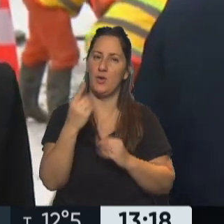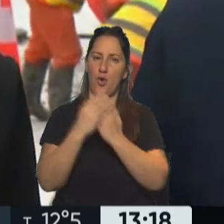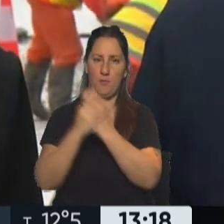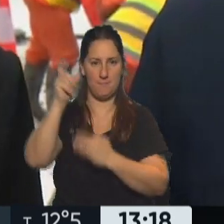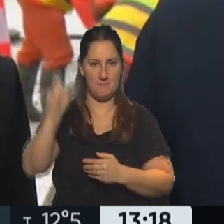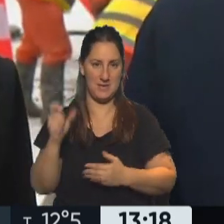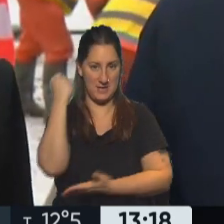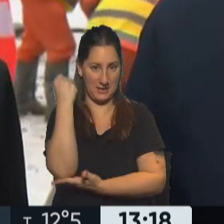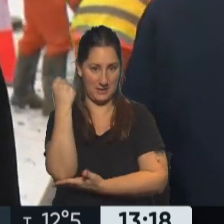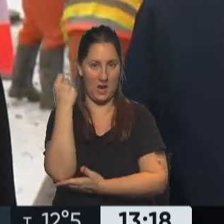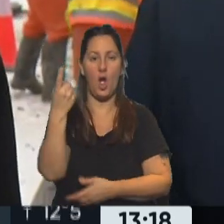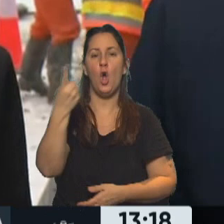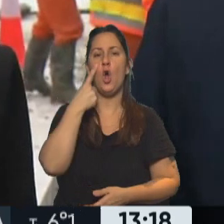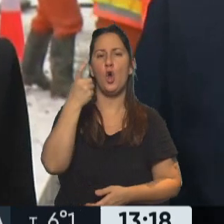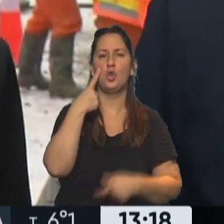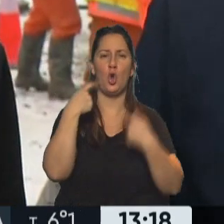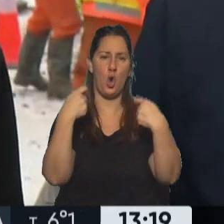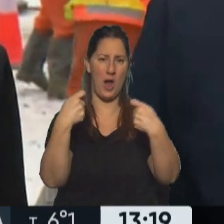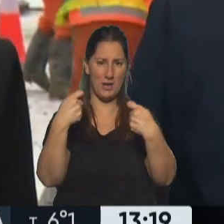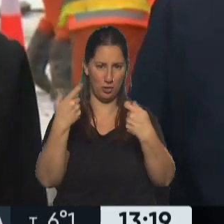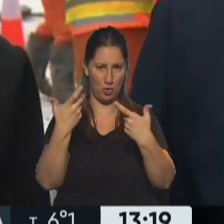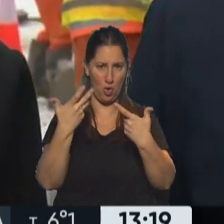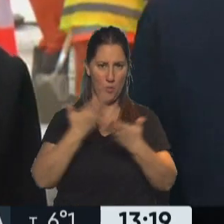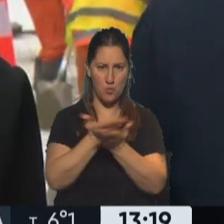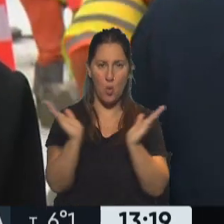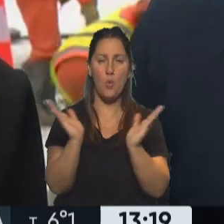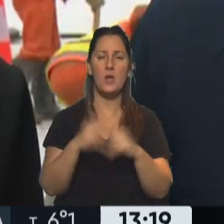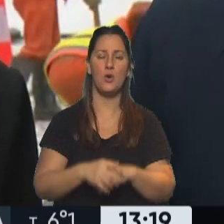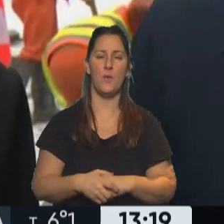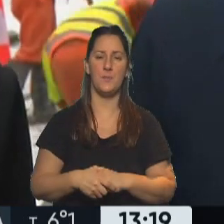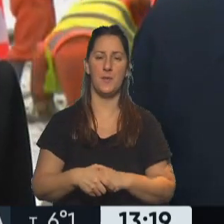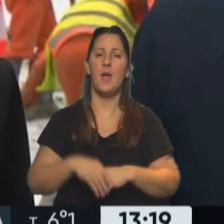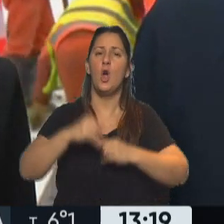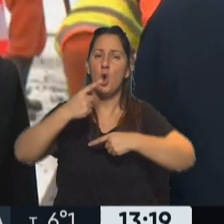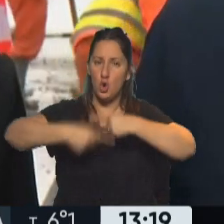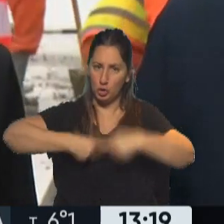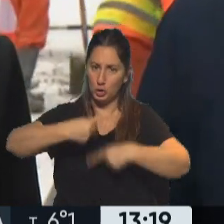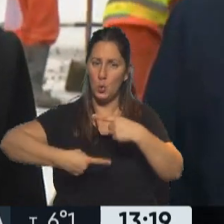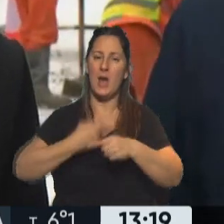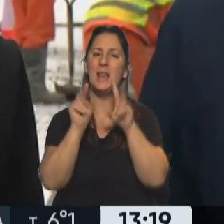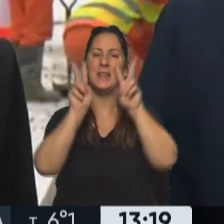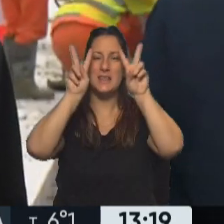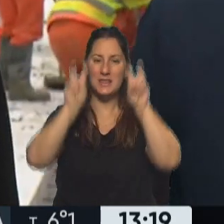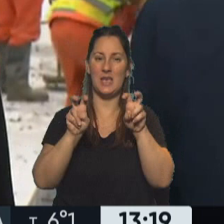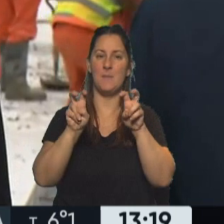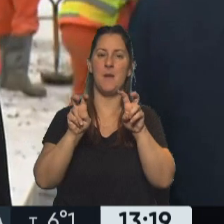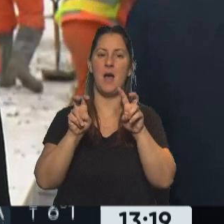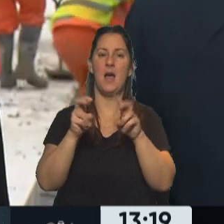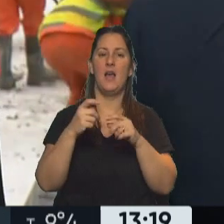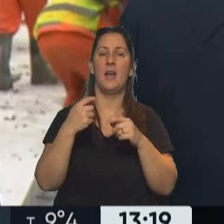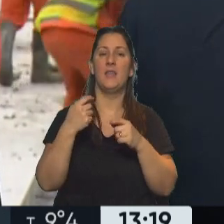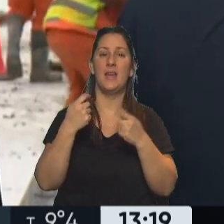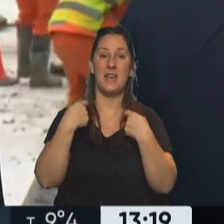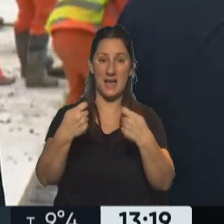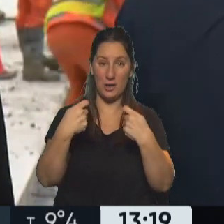A controlar el gasto público, a seguir en el camino de la disminución del